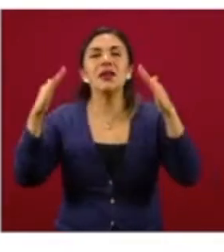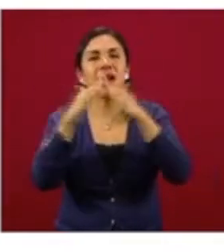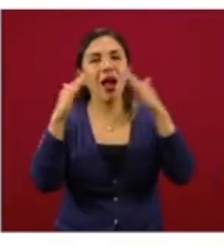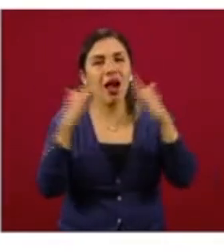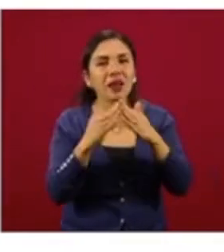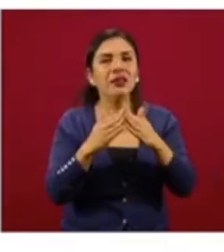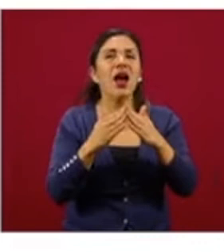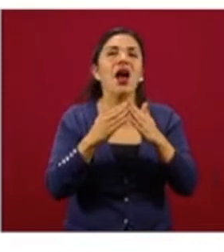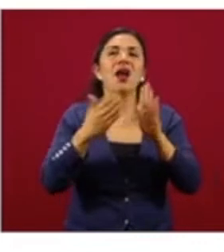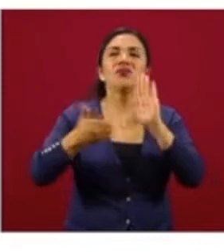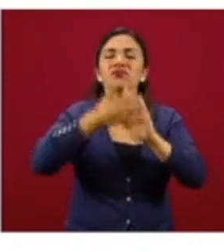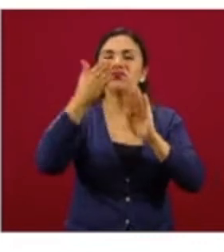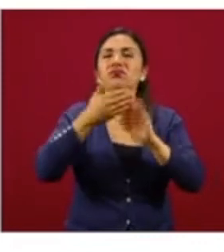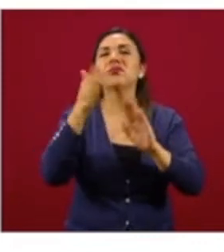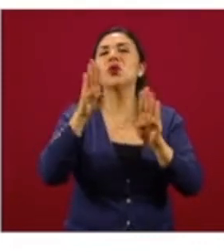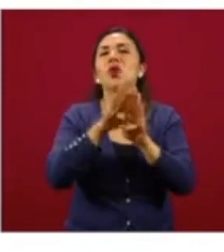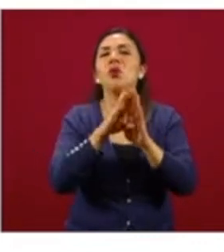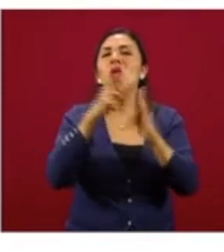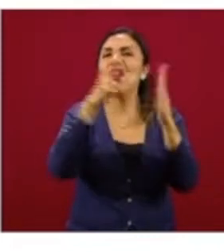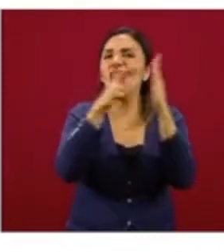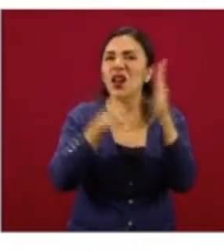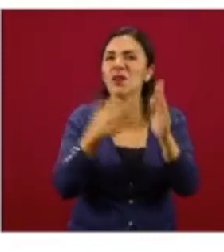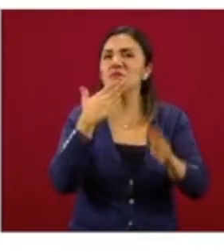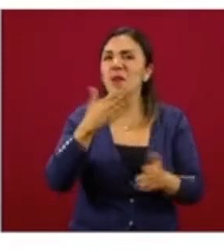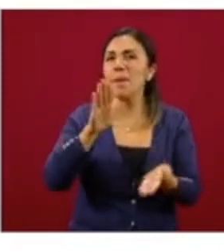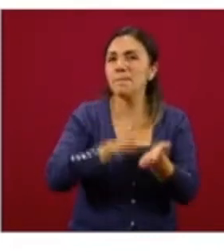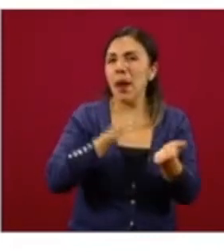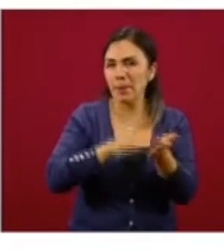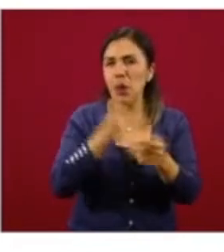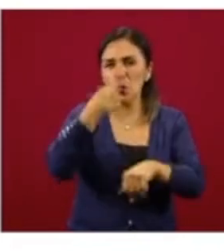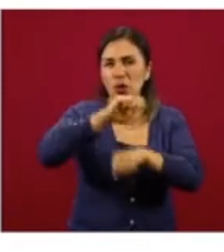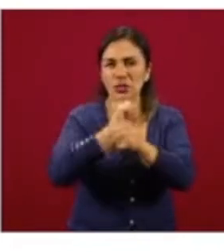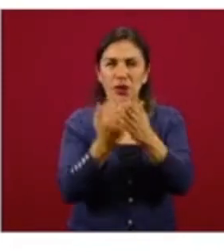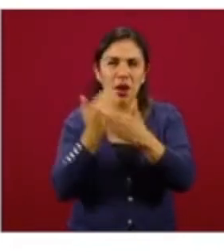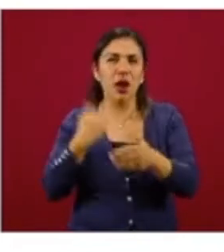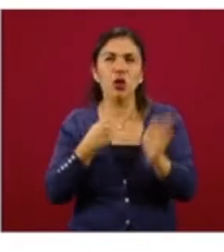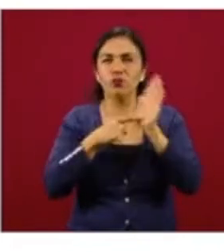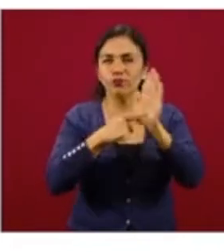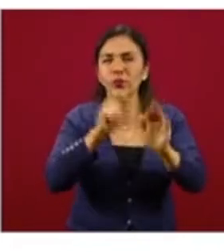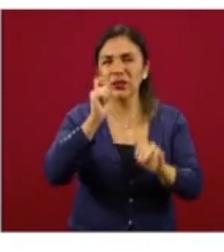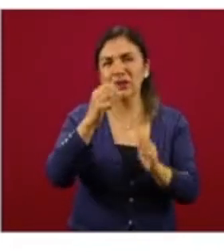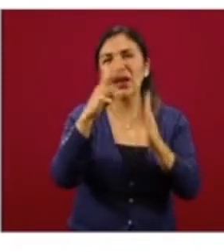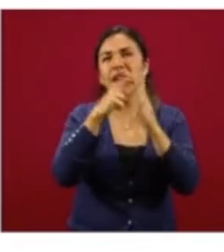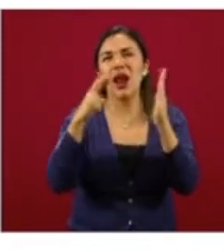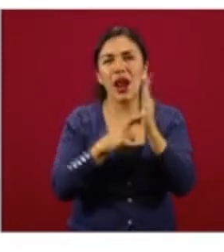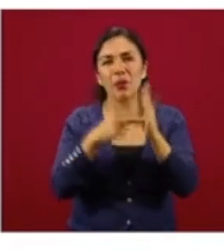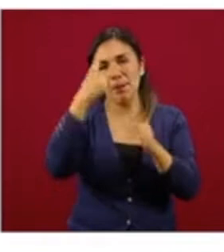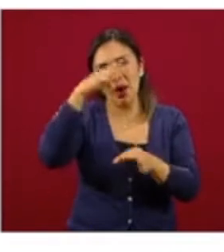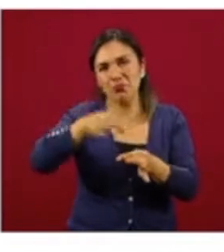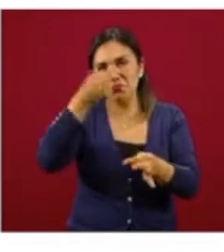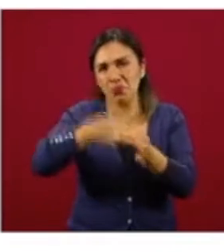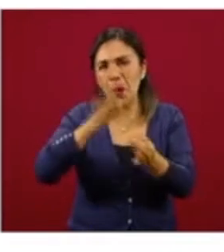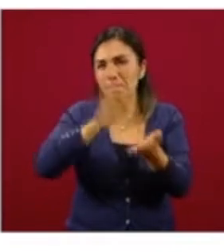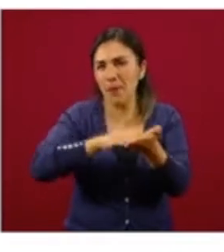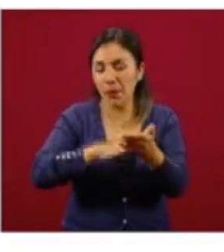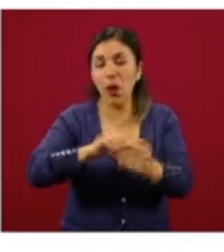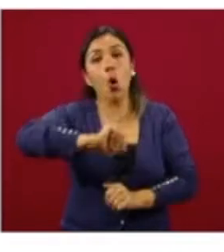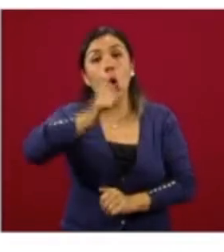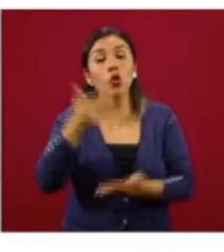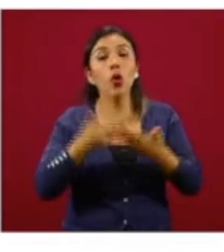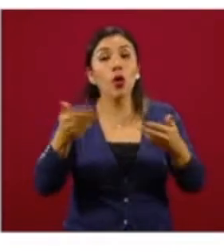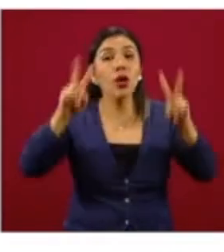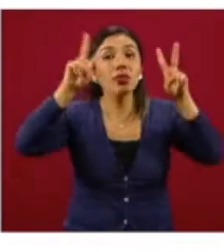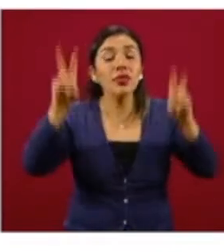regularización, que fue, digamos, la semana pasada estuvo, vimos aquí presentando el tema de regularización. Y ahora un tema muy particular,